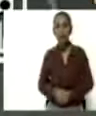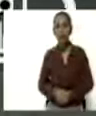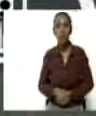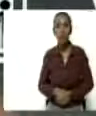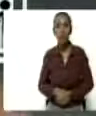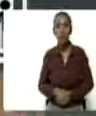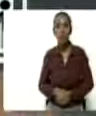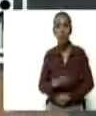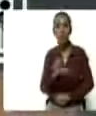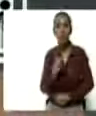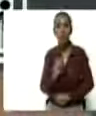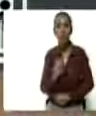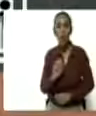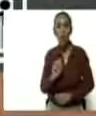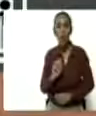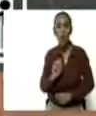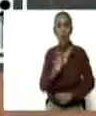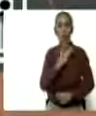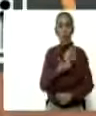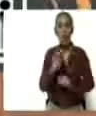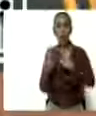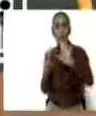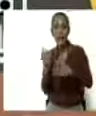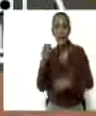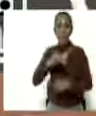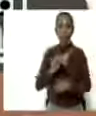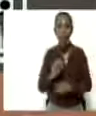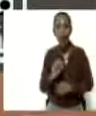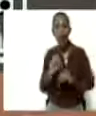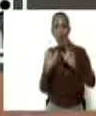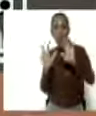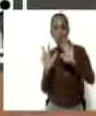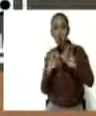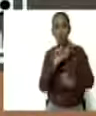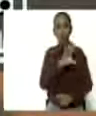más 9 son 47, más 8, 55.